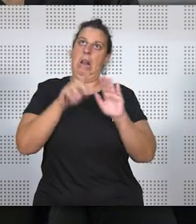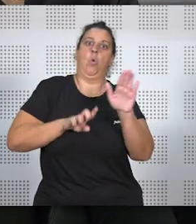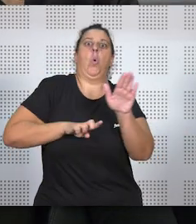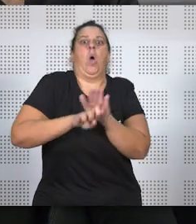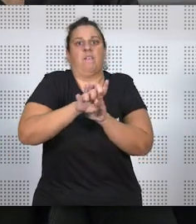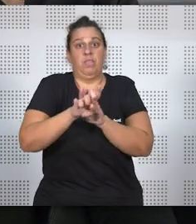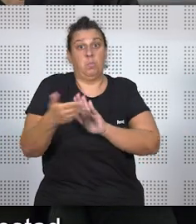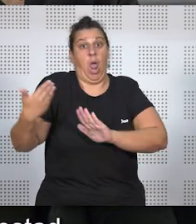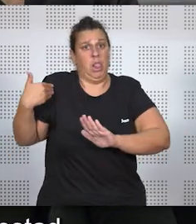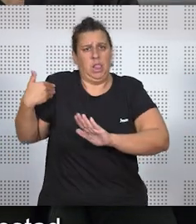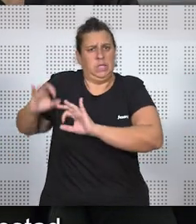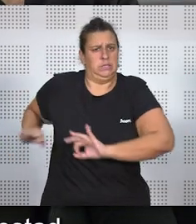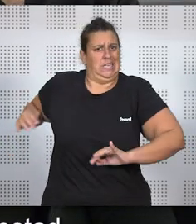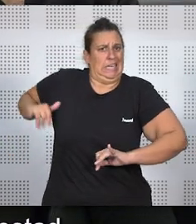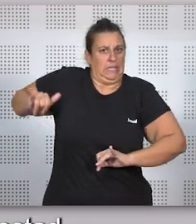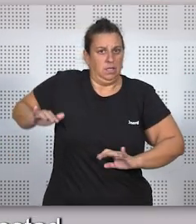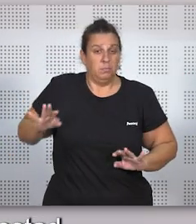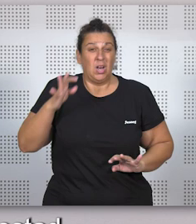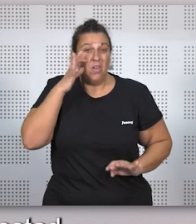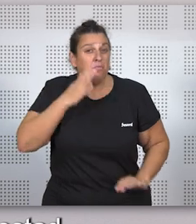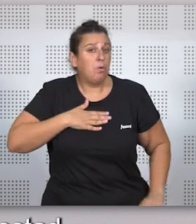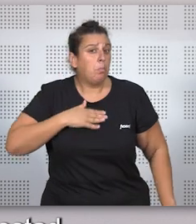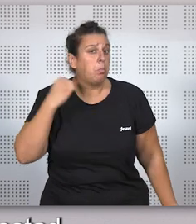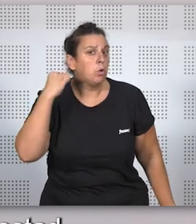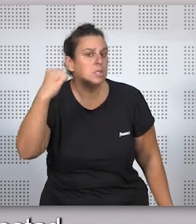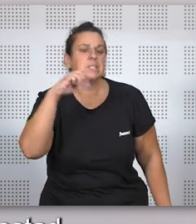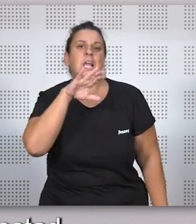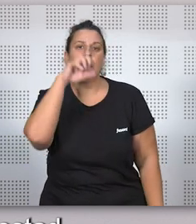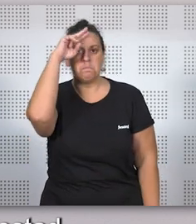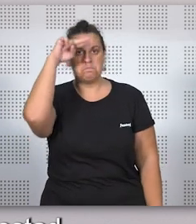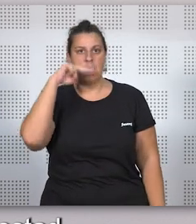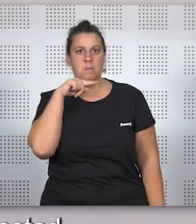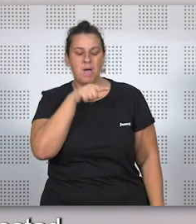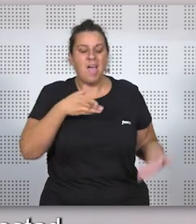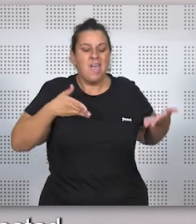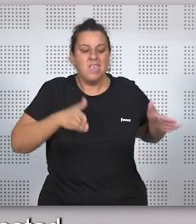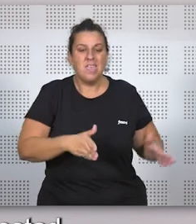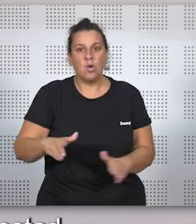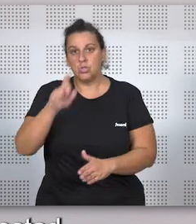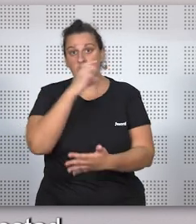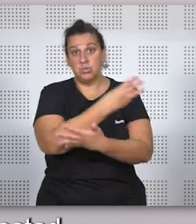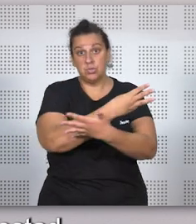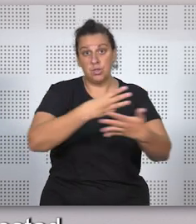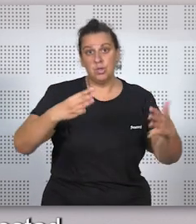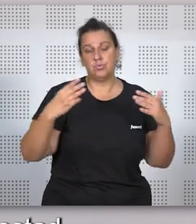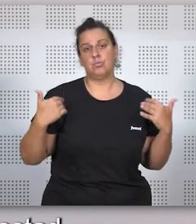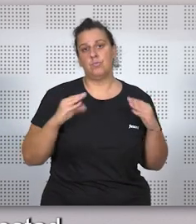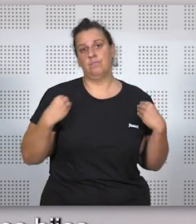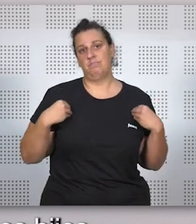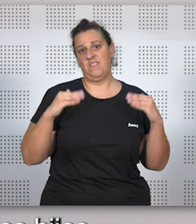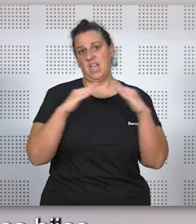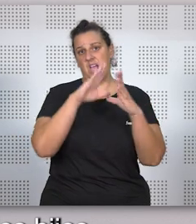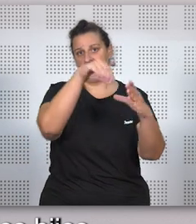eso. Pero vamos, prácticamente lo que estaba diciendo es que la patria potestad la tenía el padre sobre los hijos menores no emancipados.